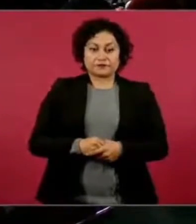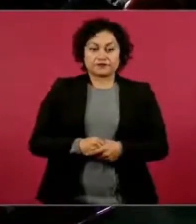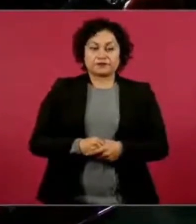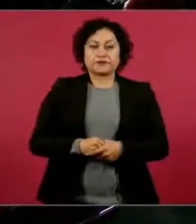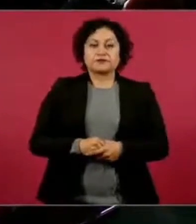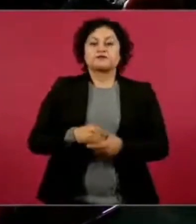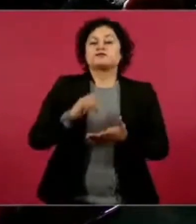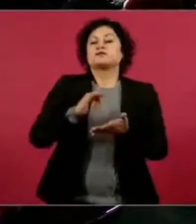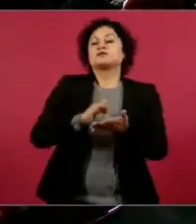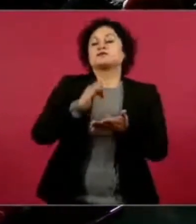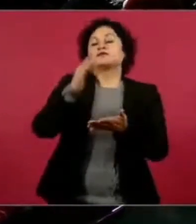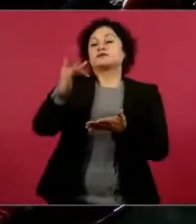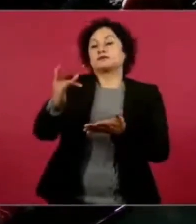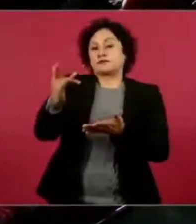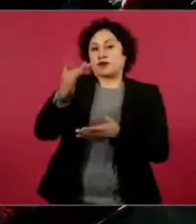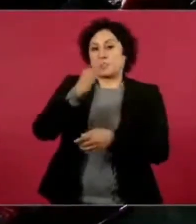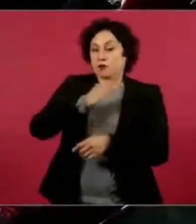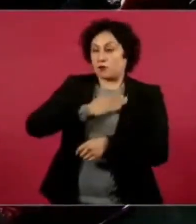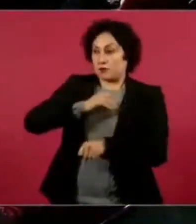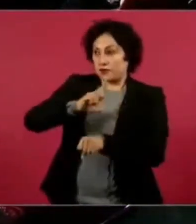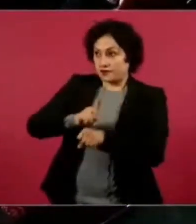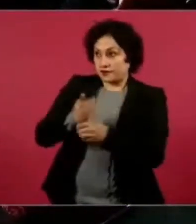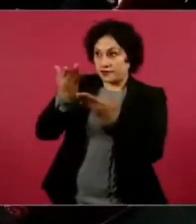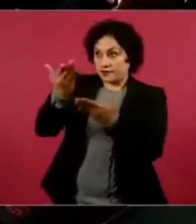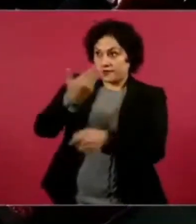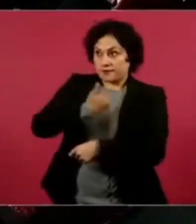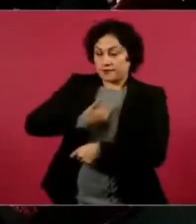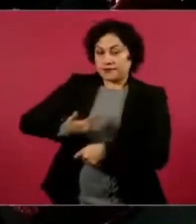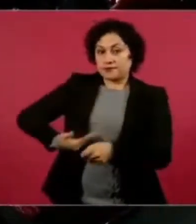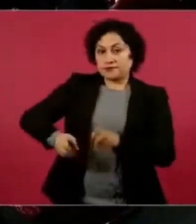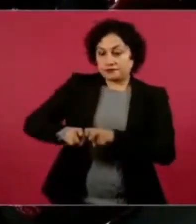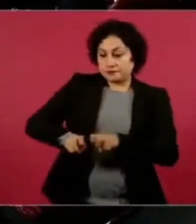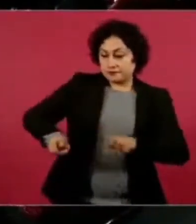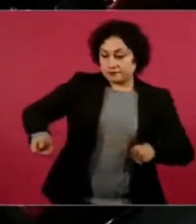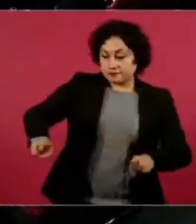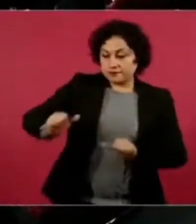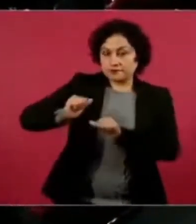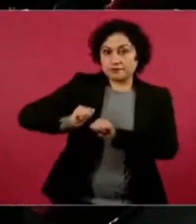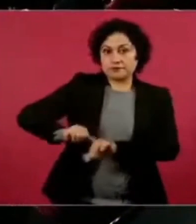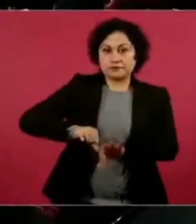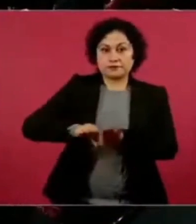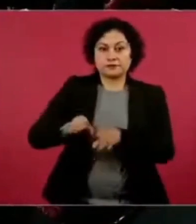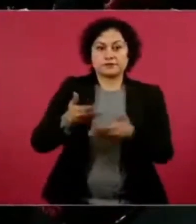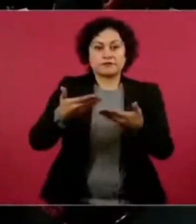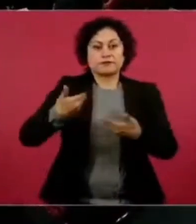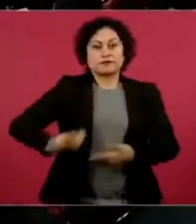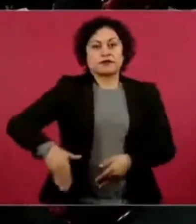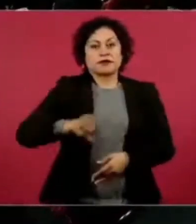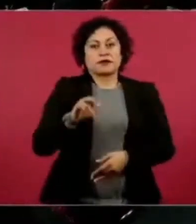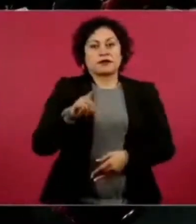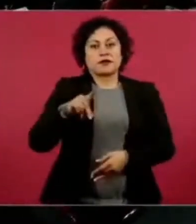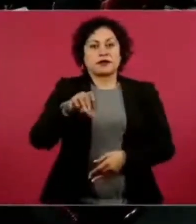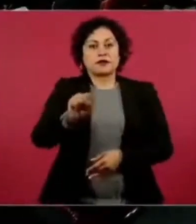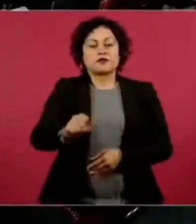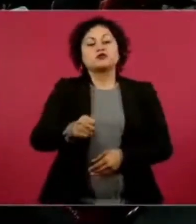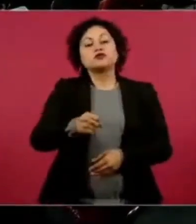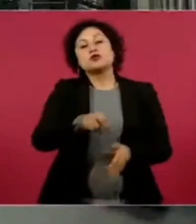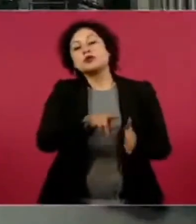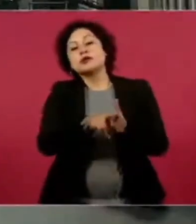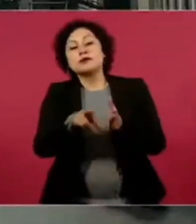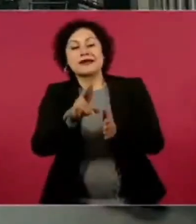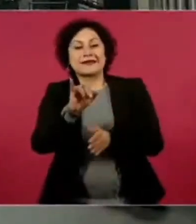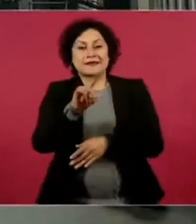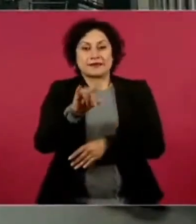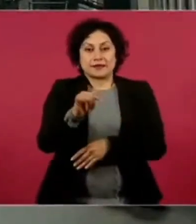Gracias. Buen día, señor presidente, funcionarios, empresarios presentes. Carlos Montesinos, Reporte Índigo. Nada más para ahondar en esto